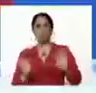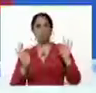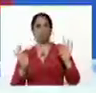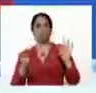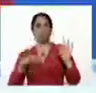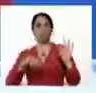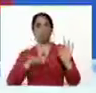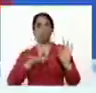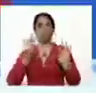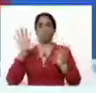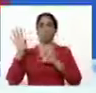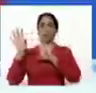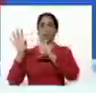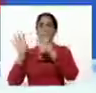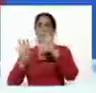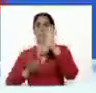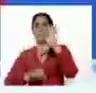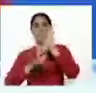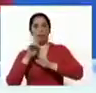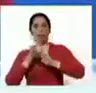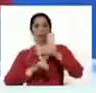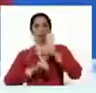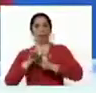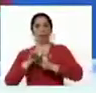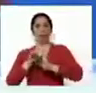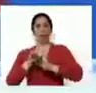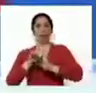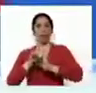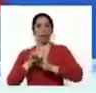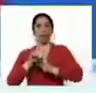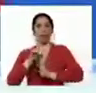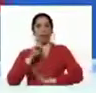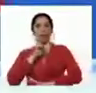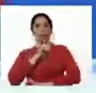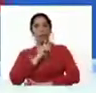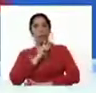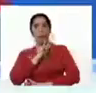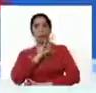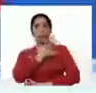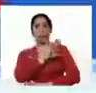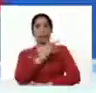nosotros los países en desarrollo. Que nos han llamado países del tercer mundo.